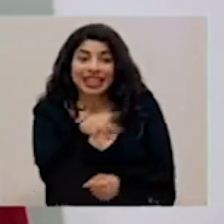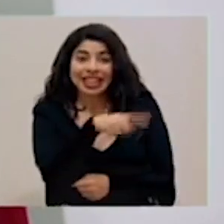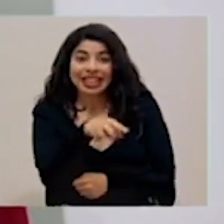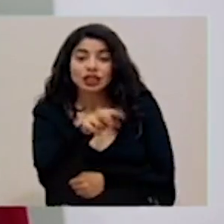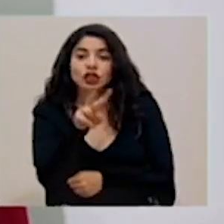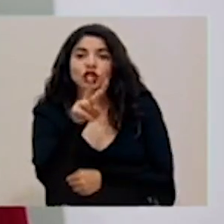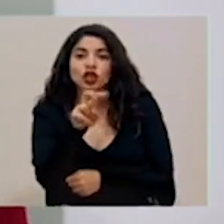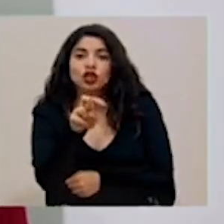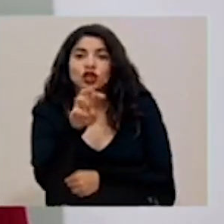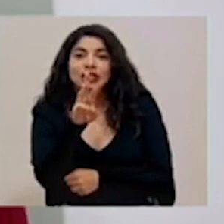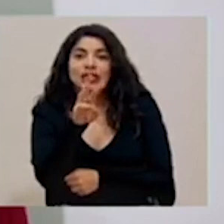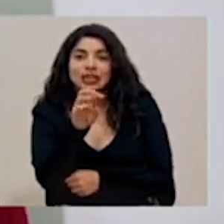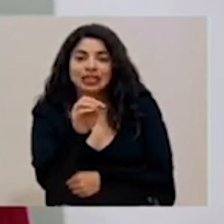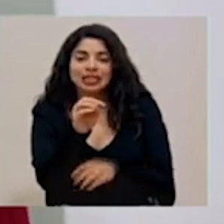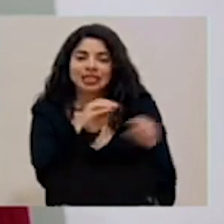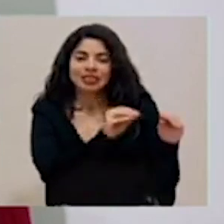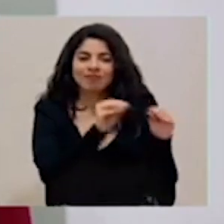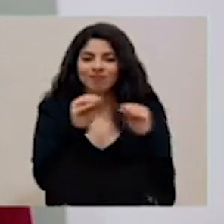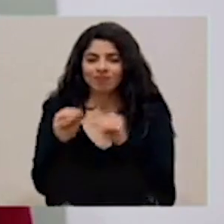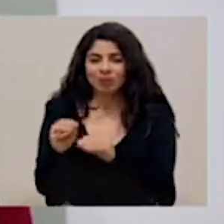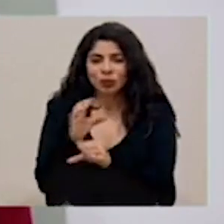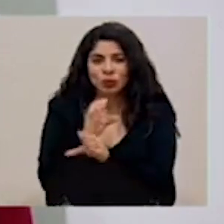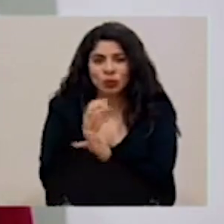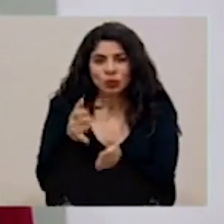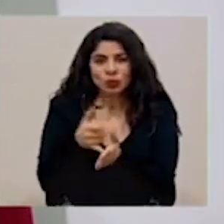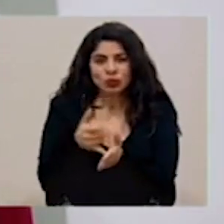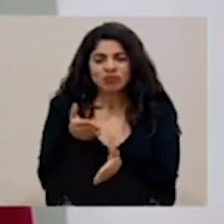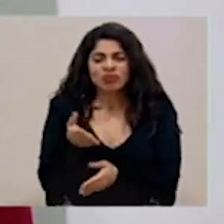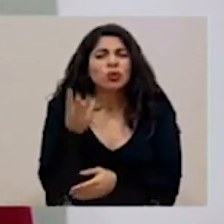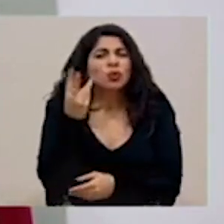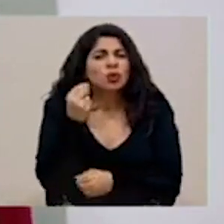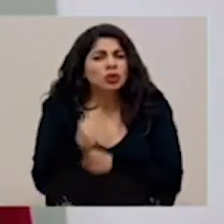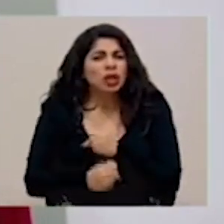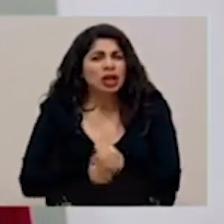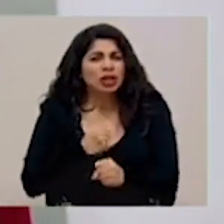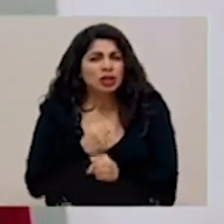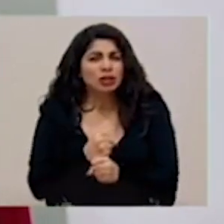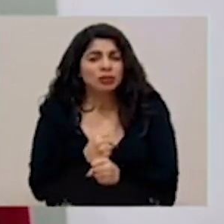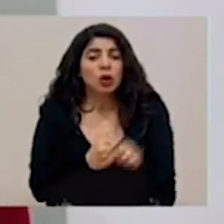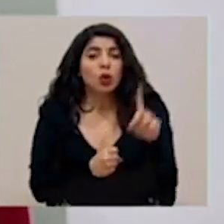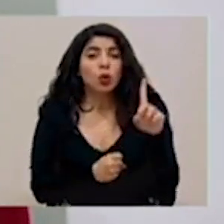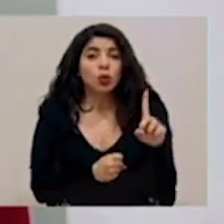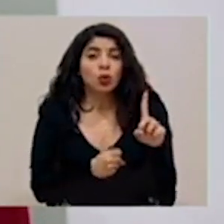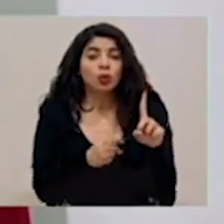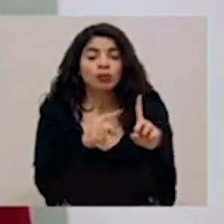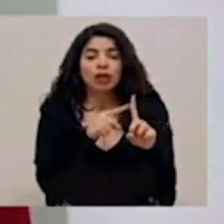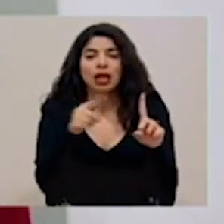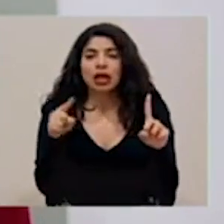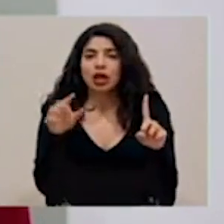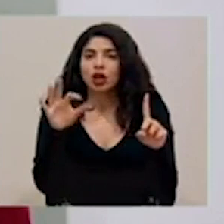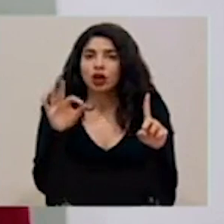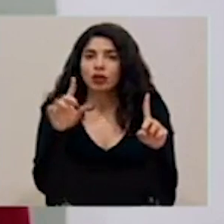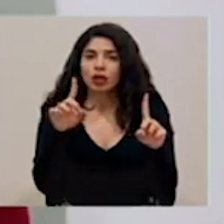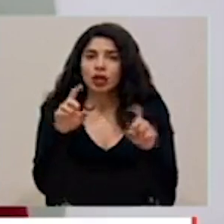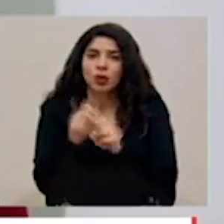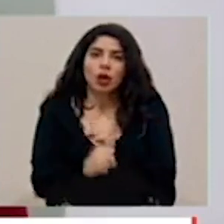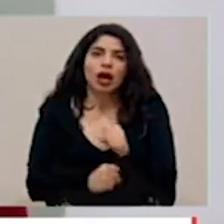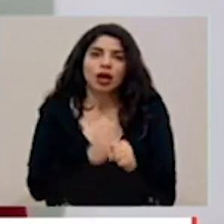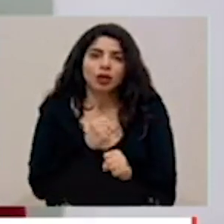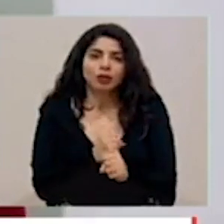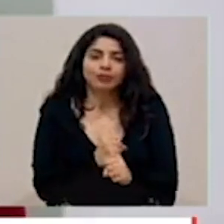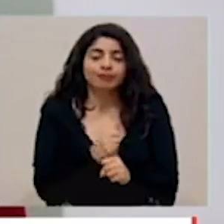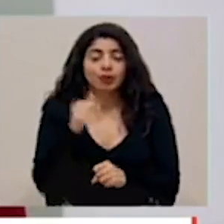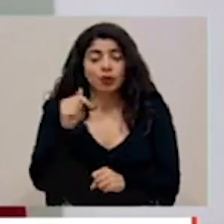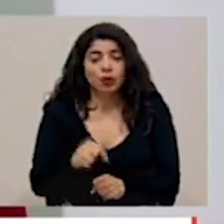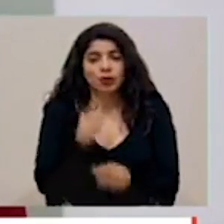de ellas en cuidados intensivos con un rango de edad de 1 a 91 años. Para hoy se